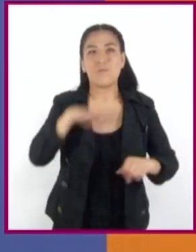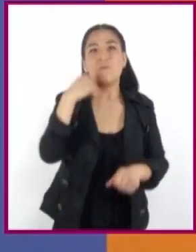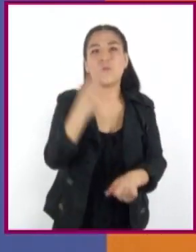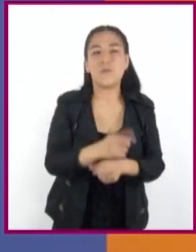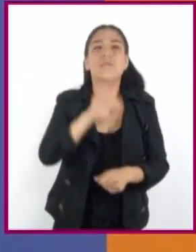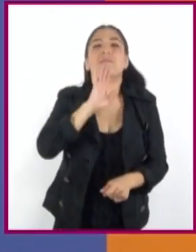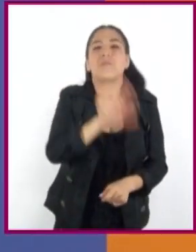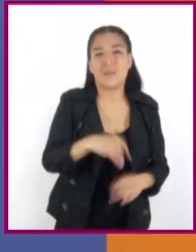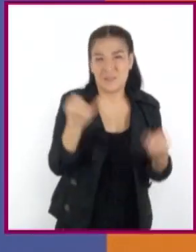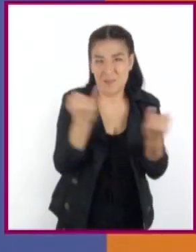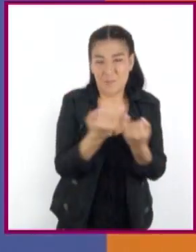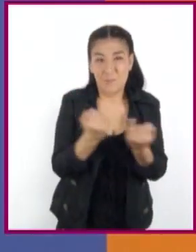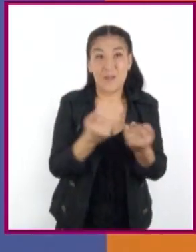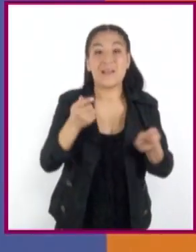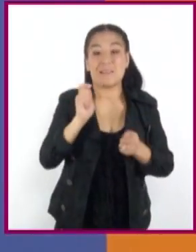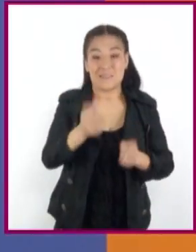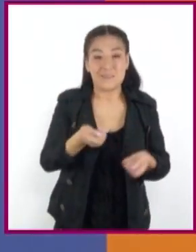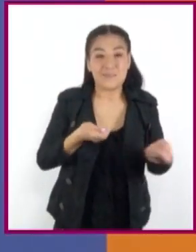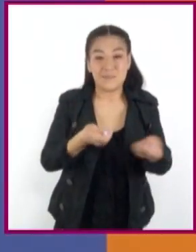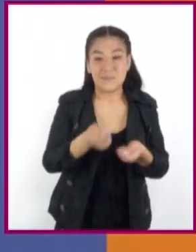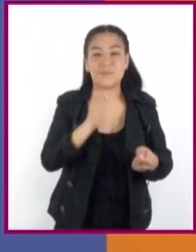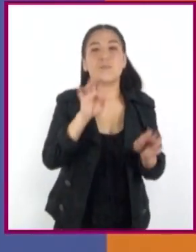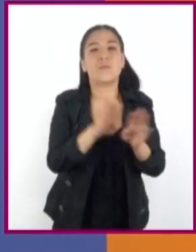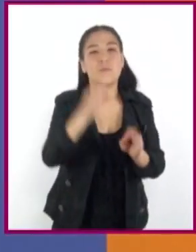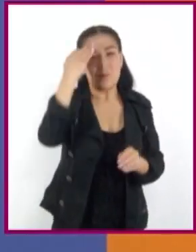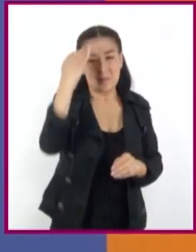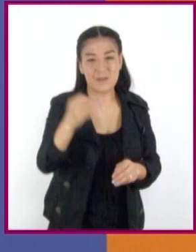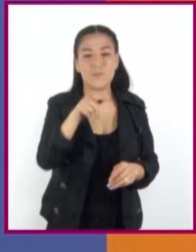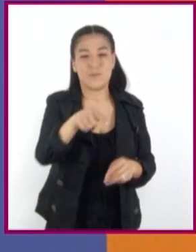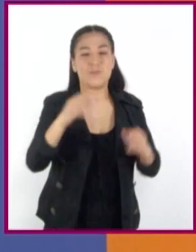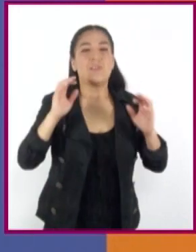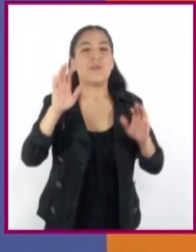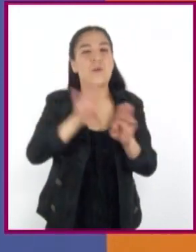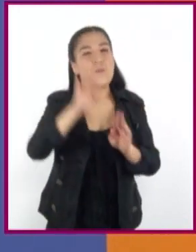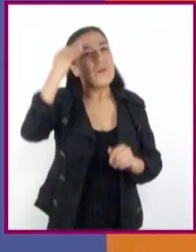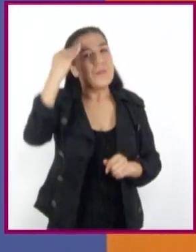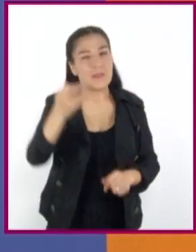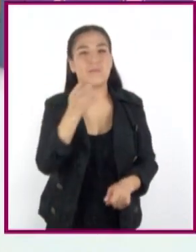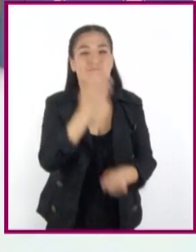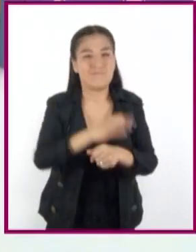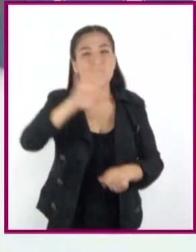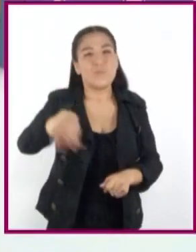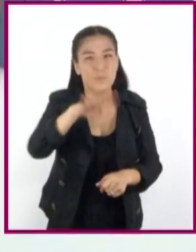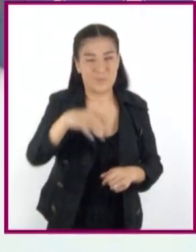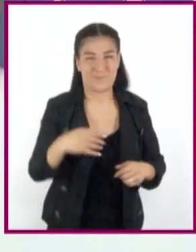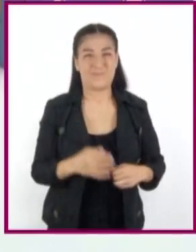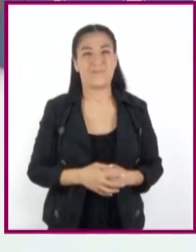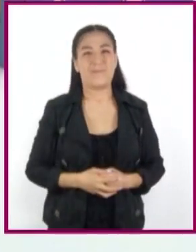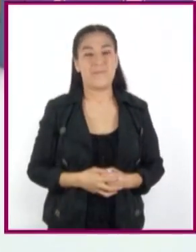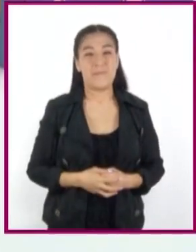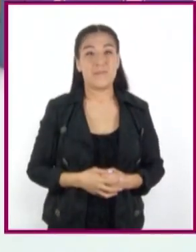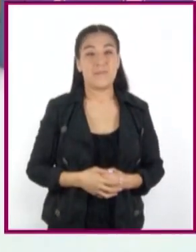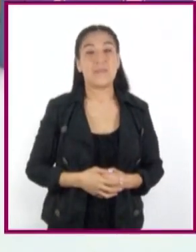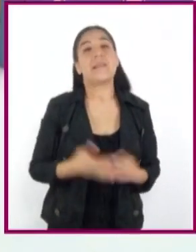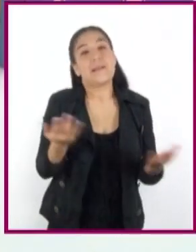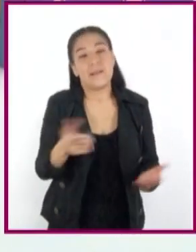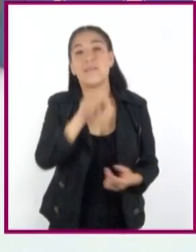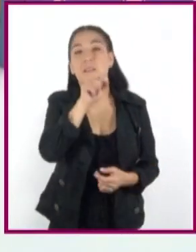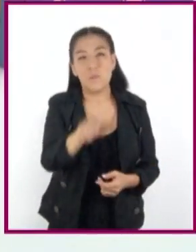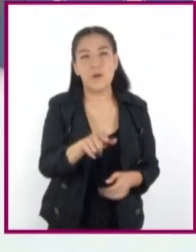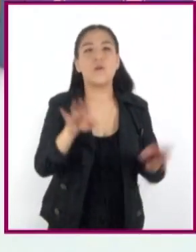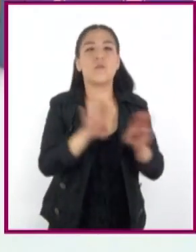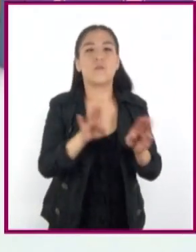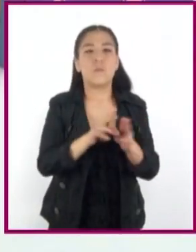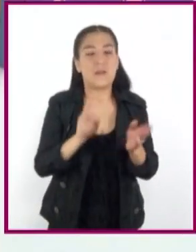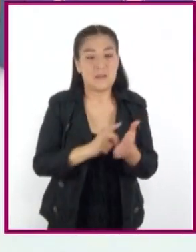de estas sustancias, dedica gran parte de su tiempo en la búsqueda y consumo de ellas. Desde luego, la adicción